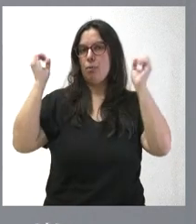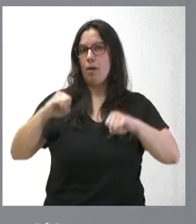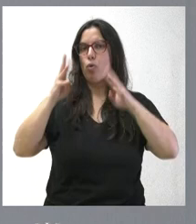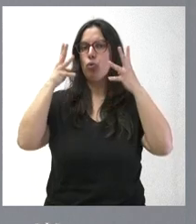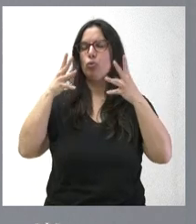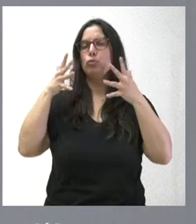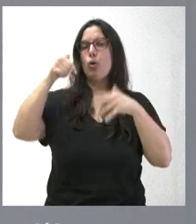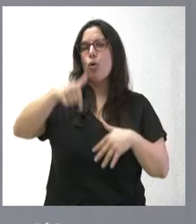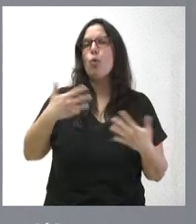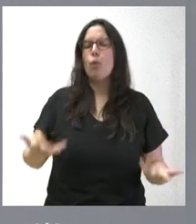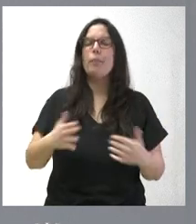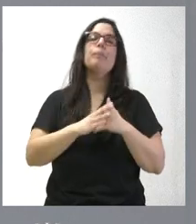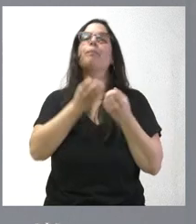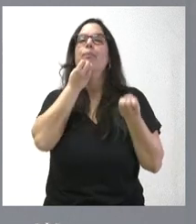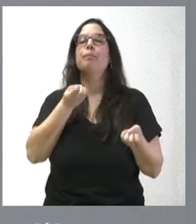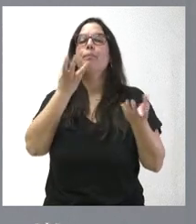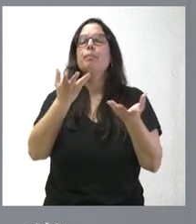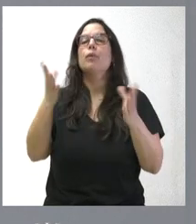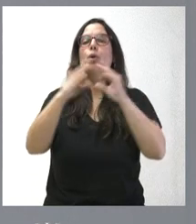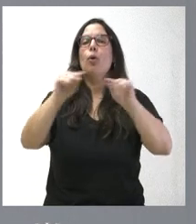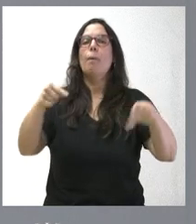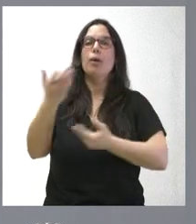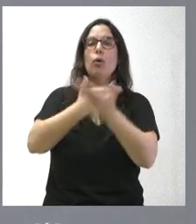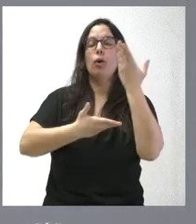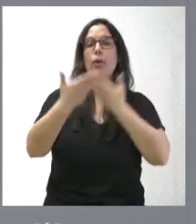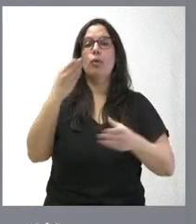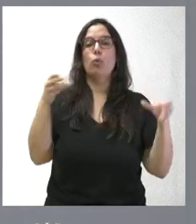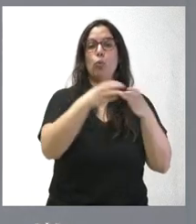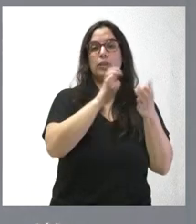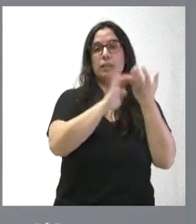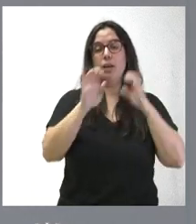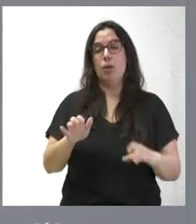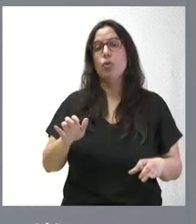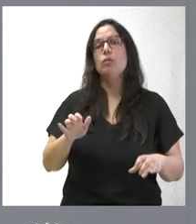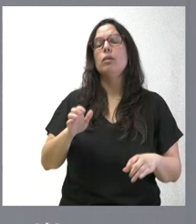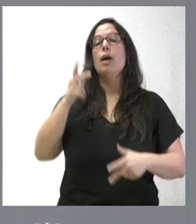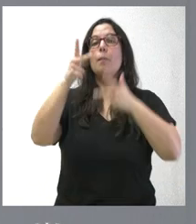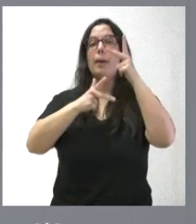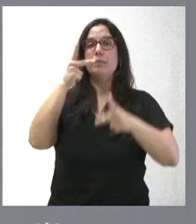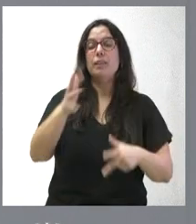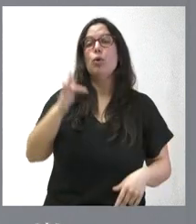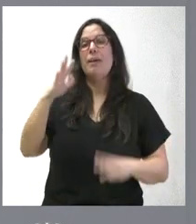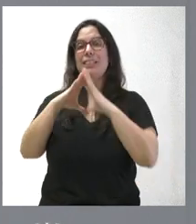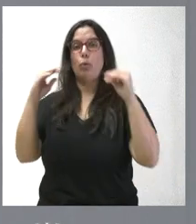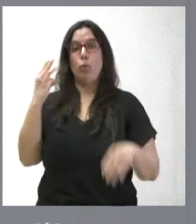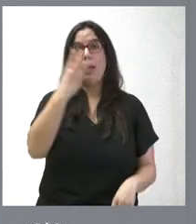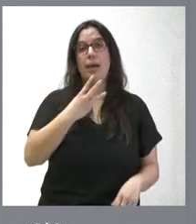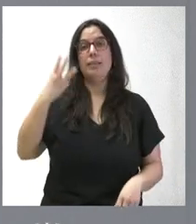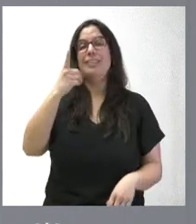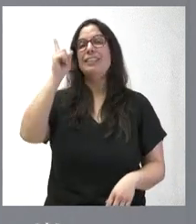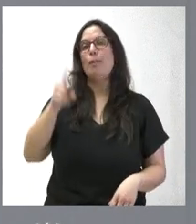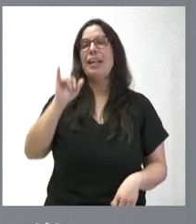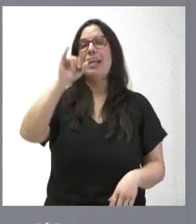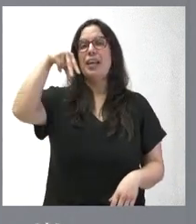informamos del convenio de colaboración que se firma entre la Junta de Castilla y León, el País Vasco y Andalucía y con el INCIBE para